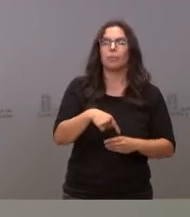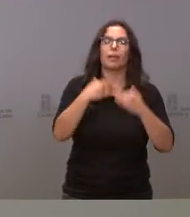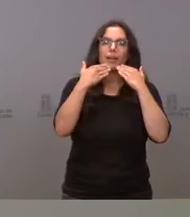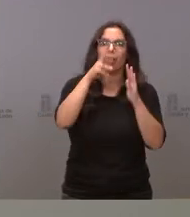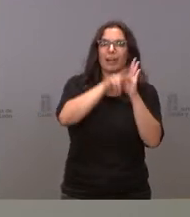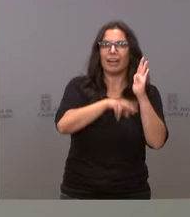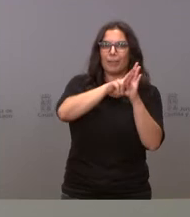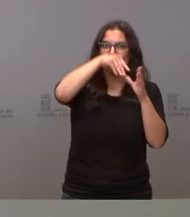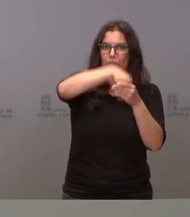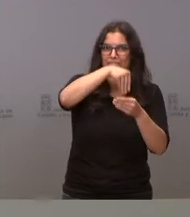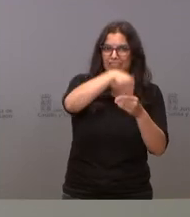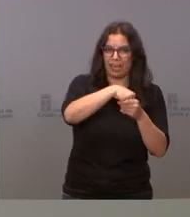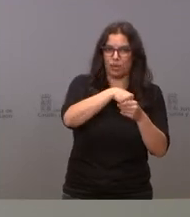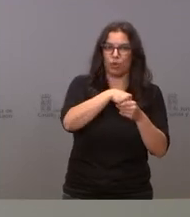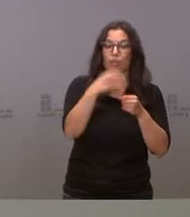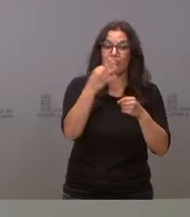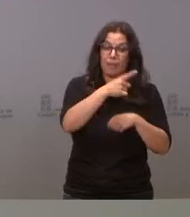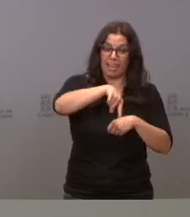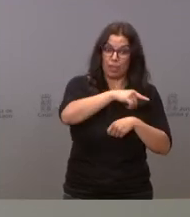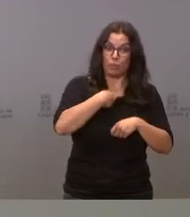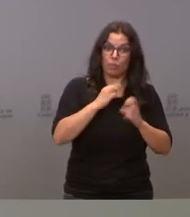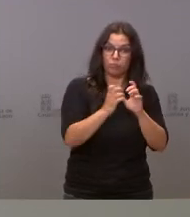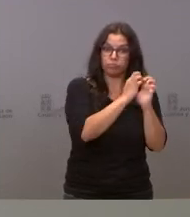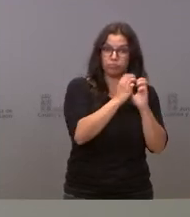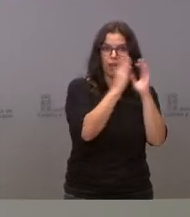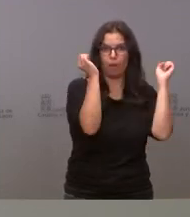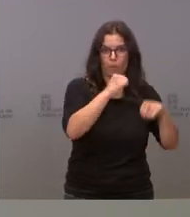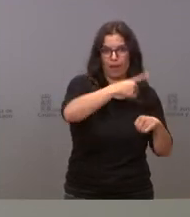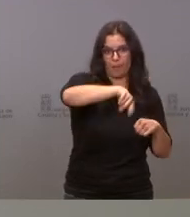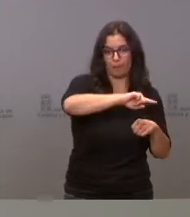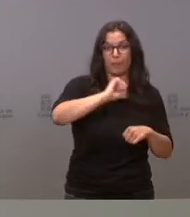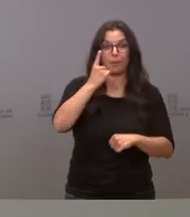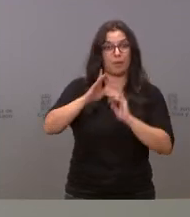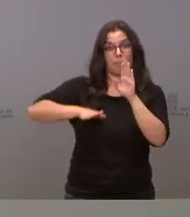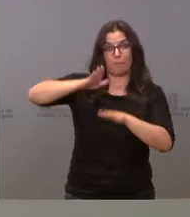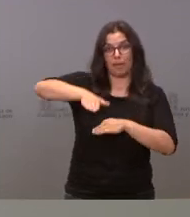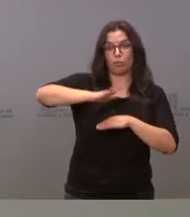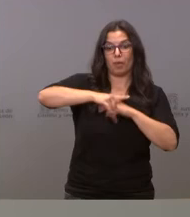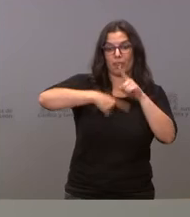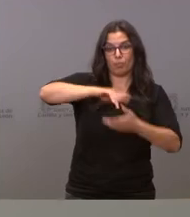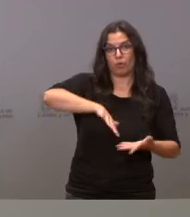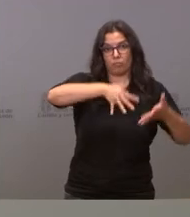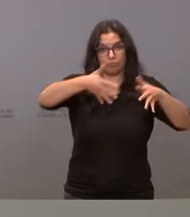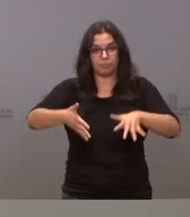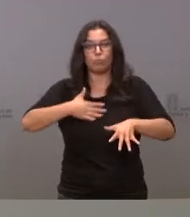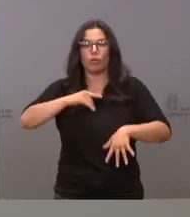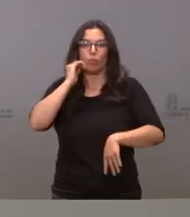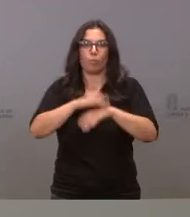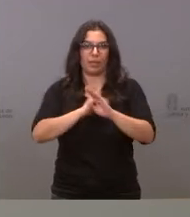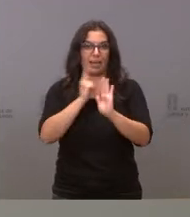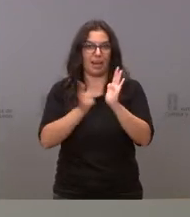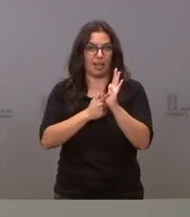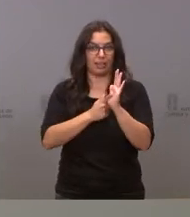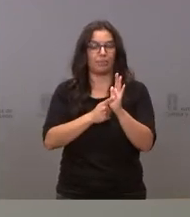interno que deberá aprobar la propia comisión. Este es el primer paso para poner en marcha la Ley Orgánica Reguladora de